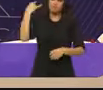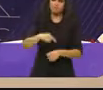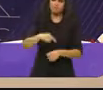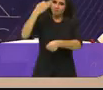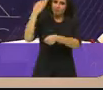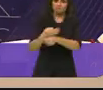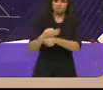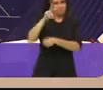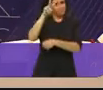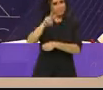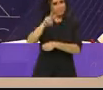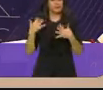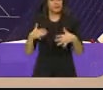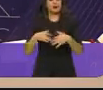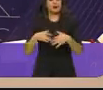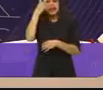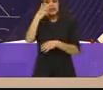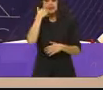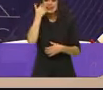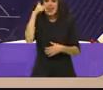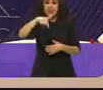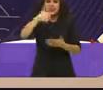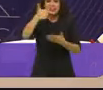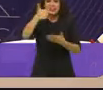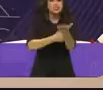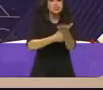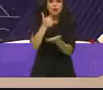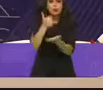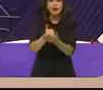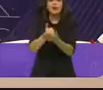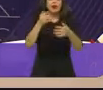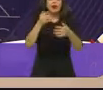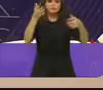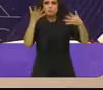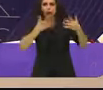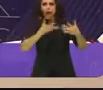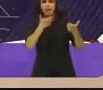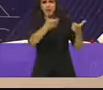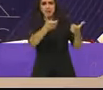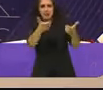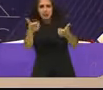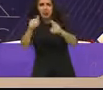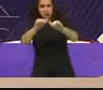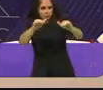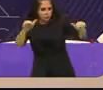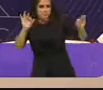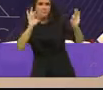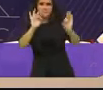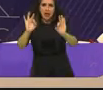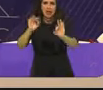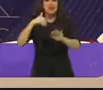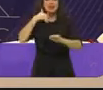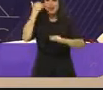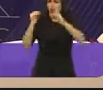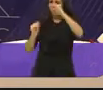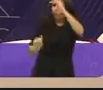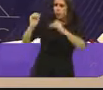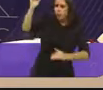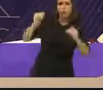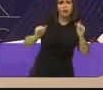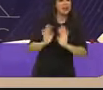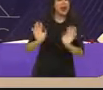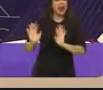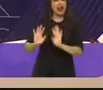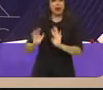quiero construir una ciudad de clases medias, una ciudad que combata desigualdades, una